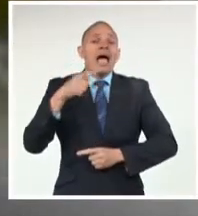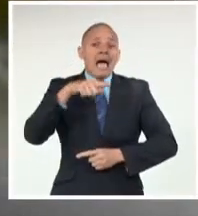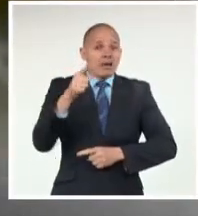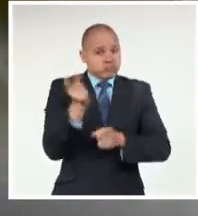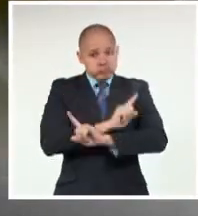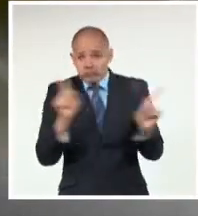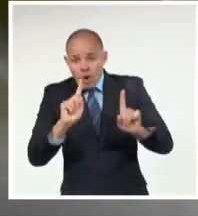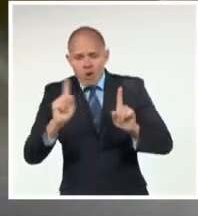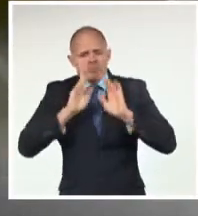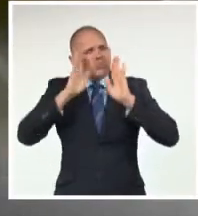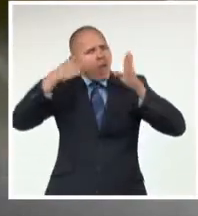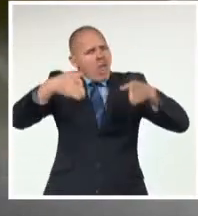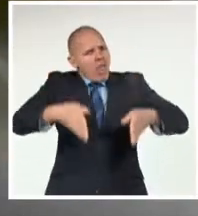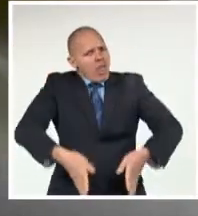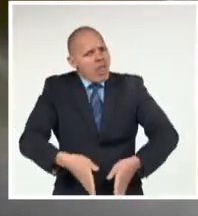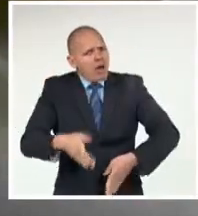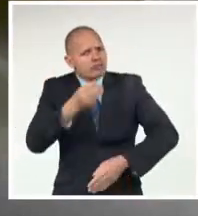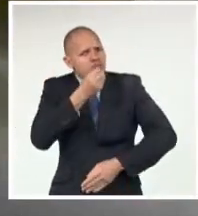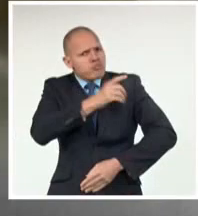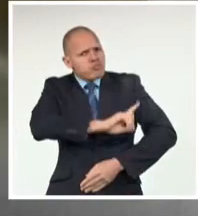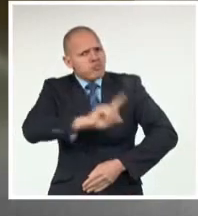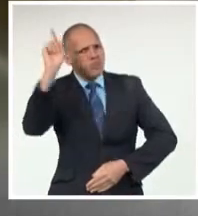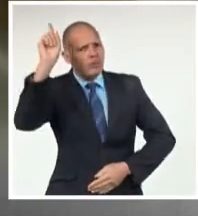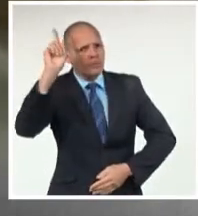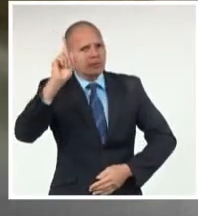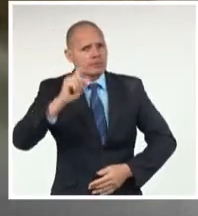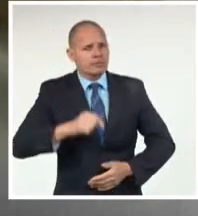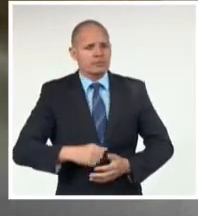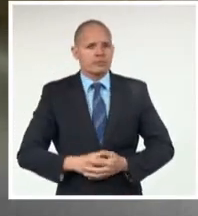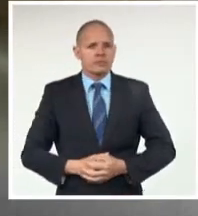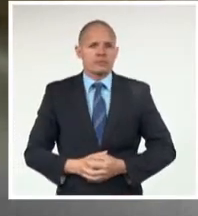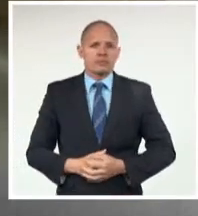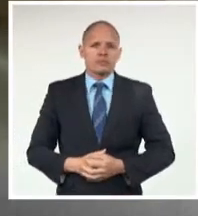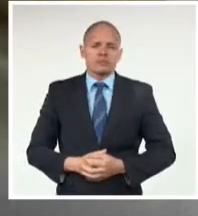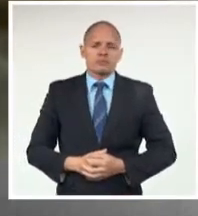se ha vivido